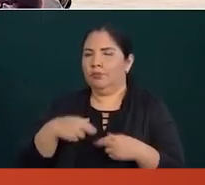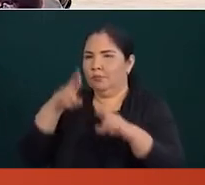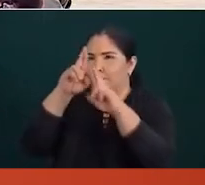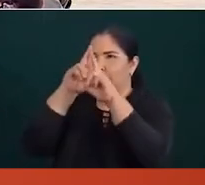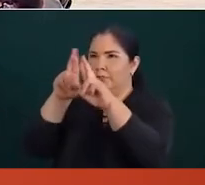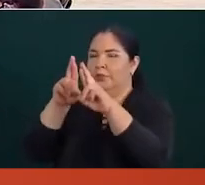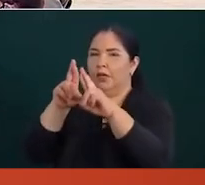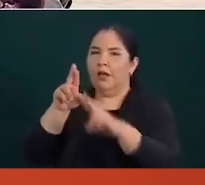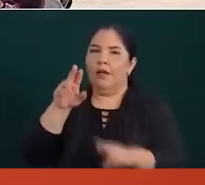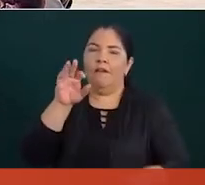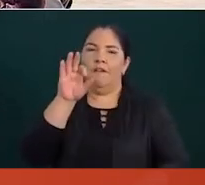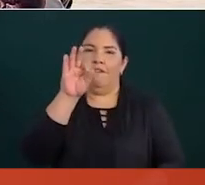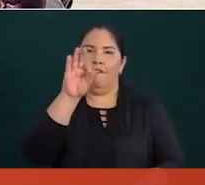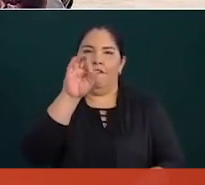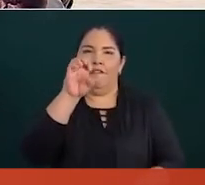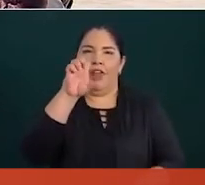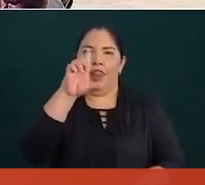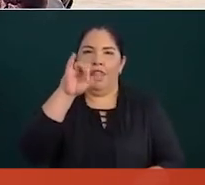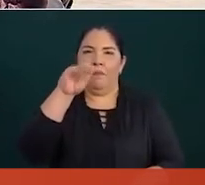Felipe Ángeles